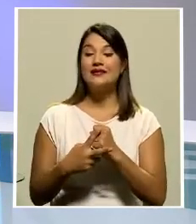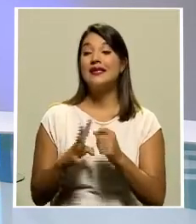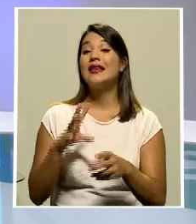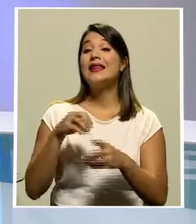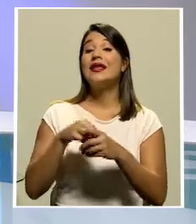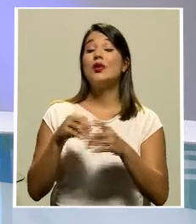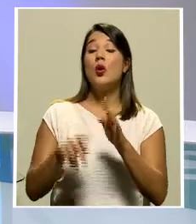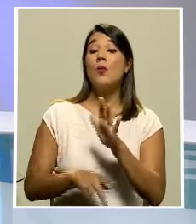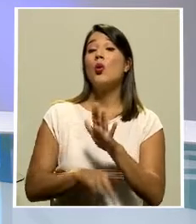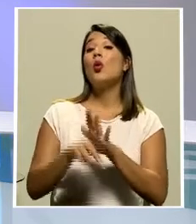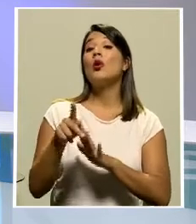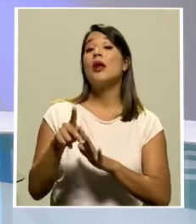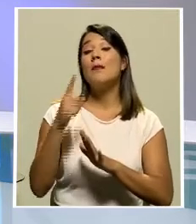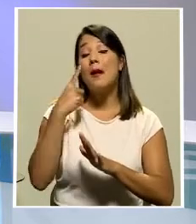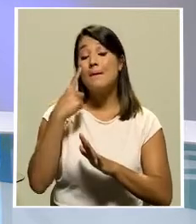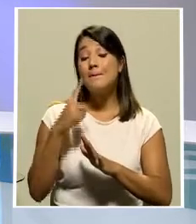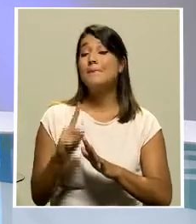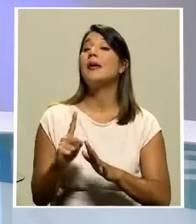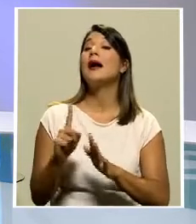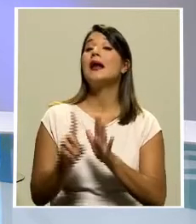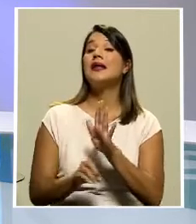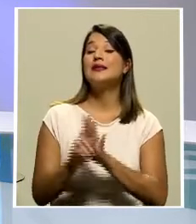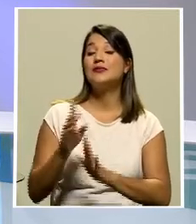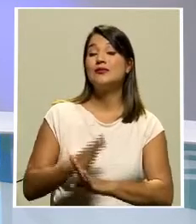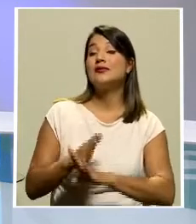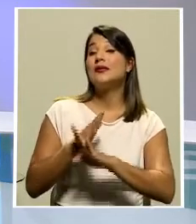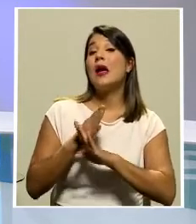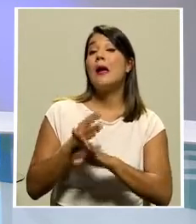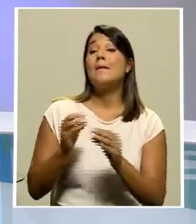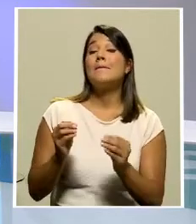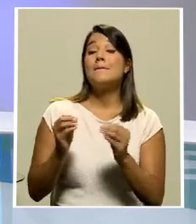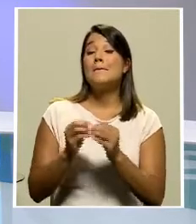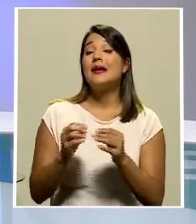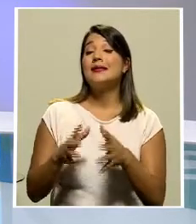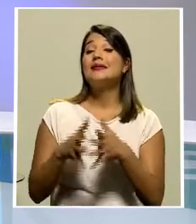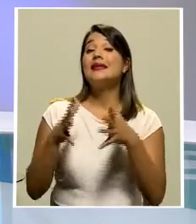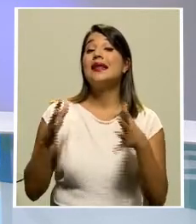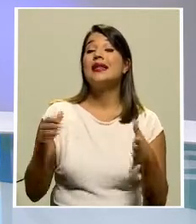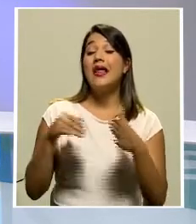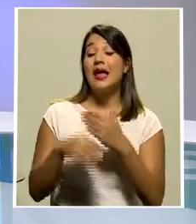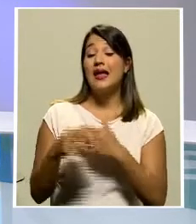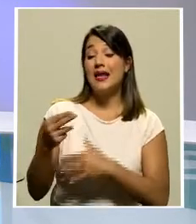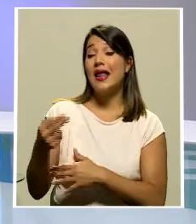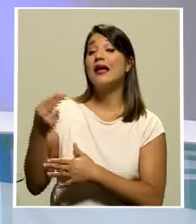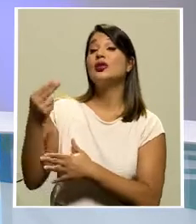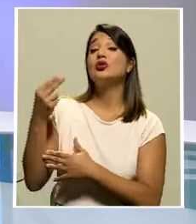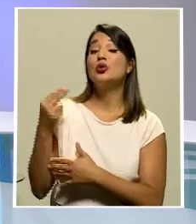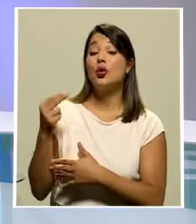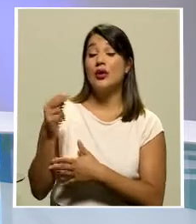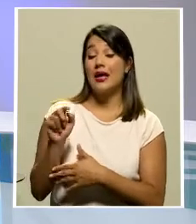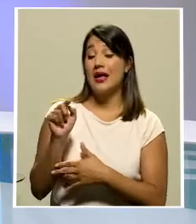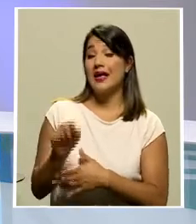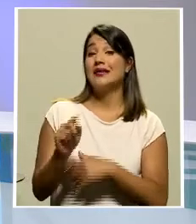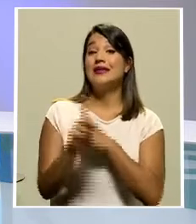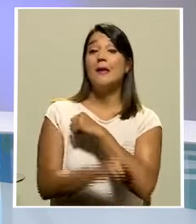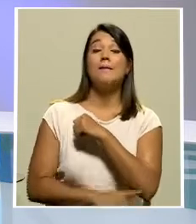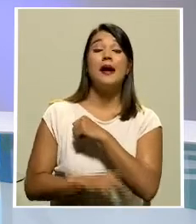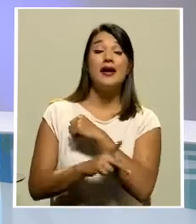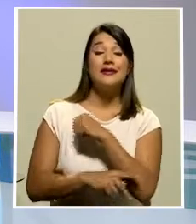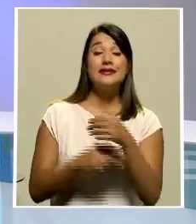programas de inmunización colectiva más ambiciosas en la historia de ese país de casi